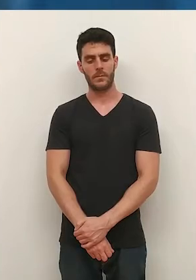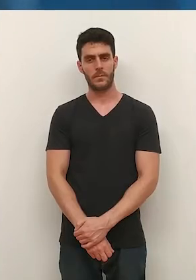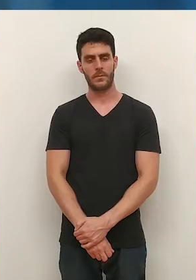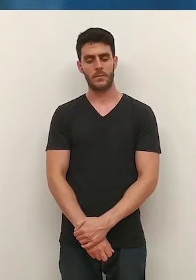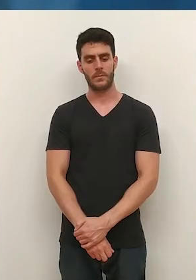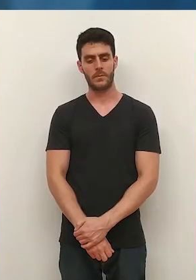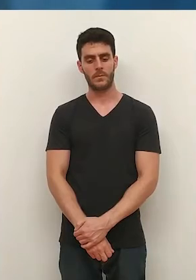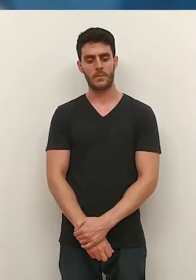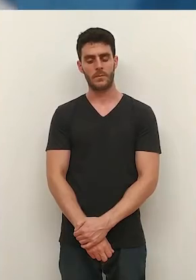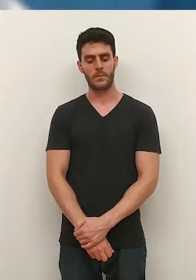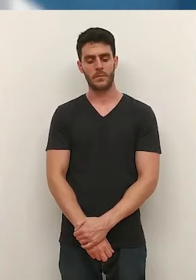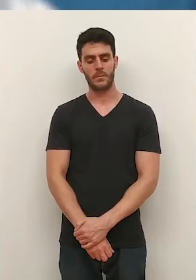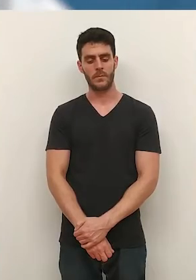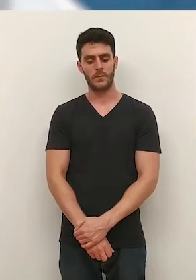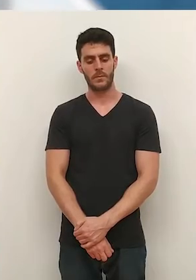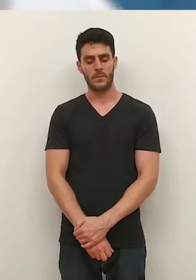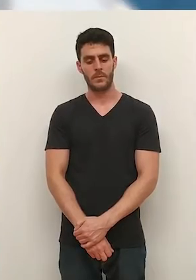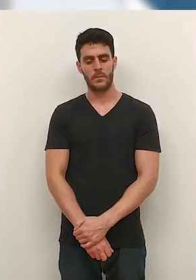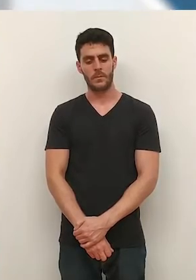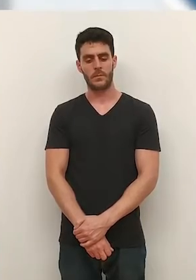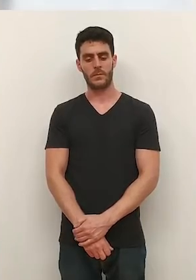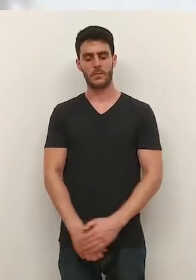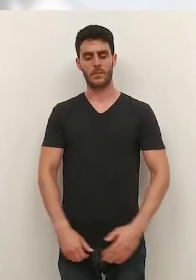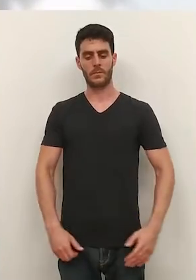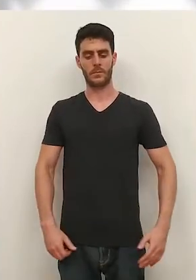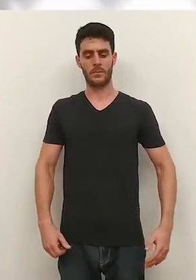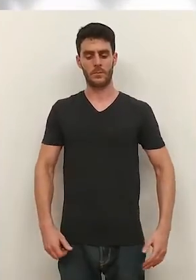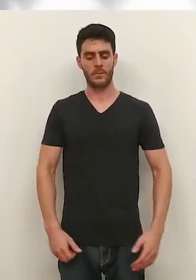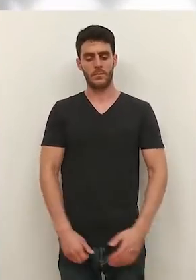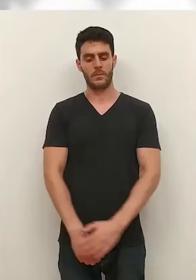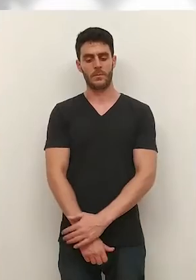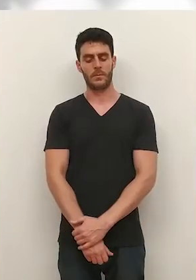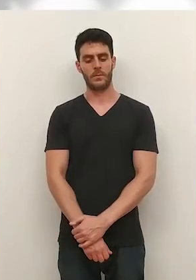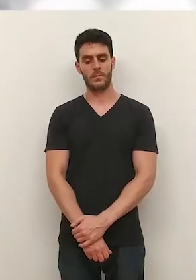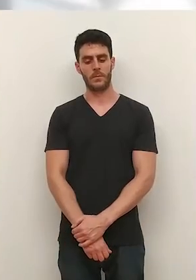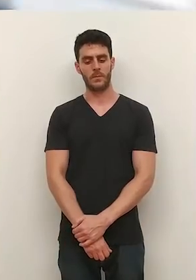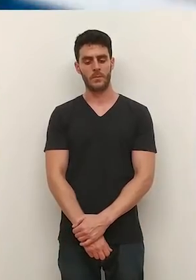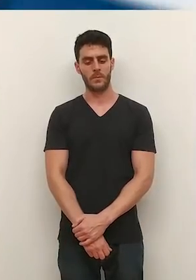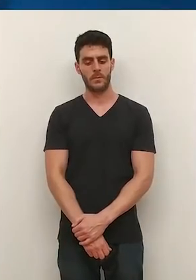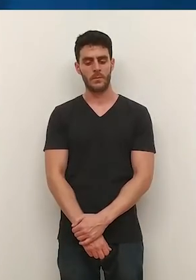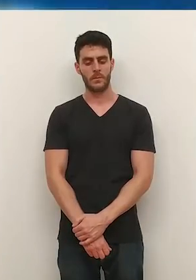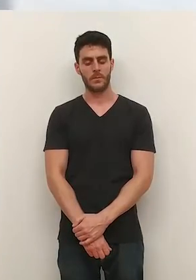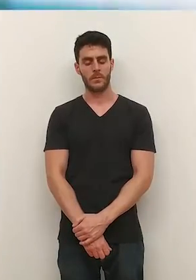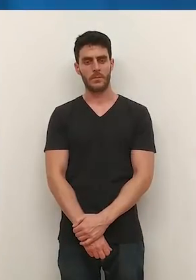El verano nos da la vida. Ven a Decathlon y disfrútalo aún más haciendo deporte.